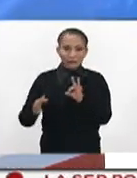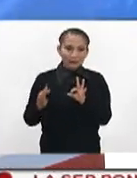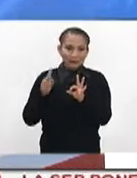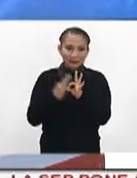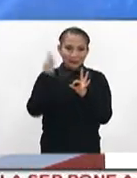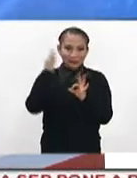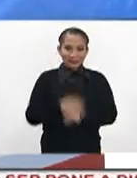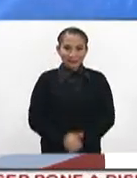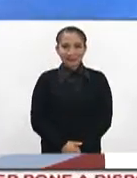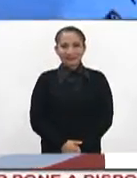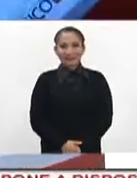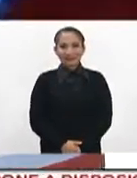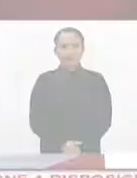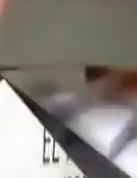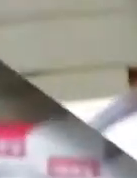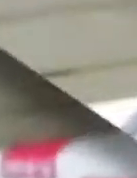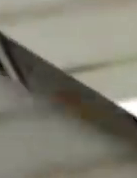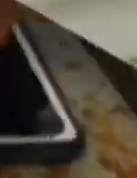noticia al día.